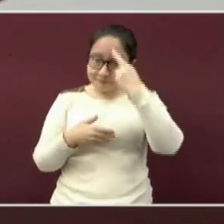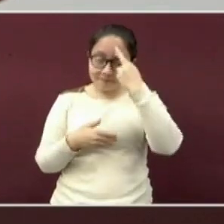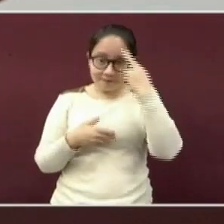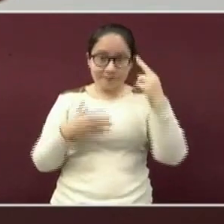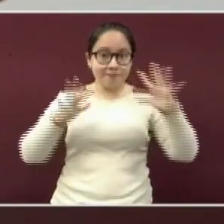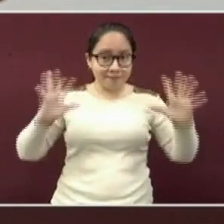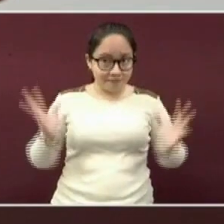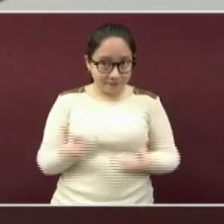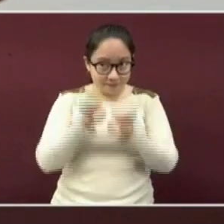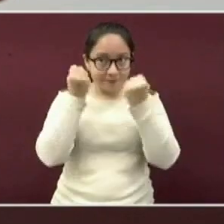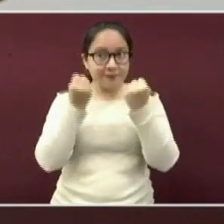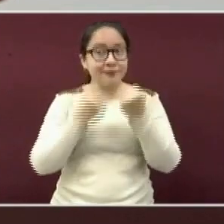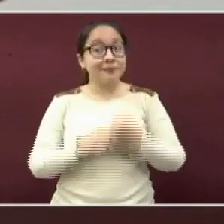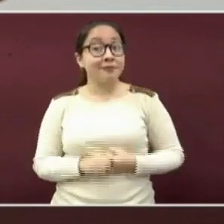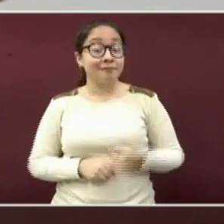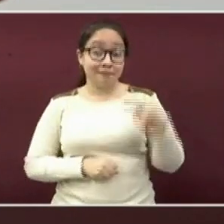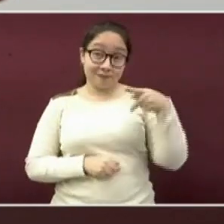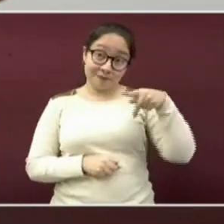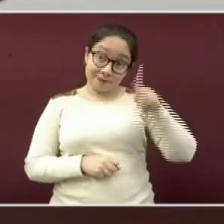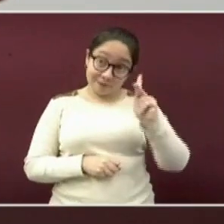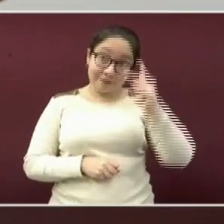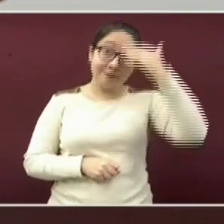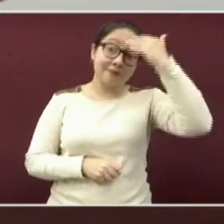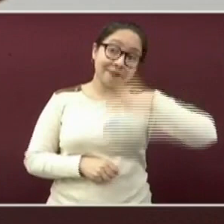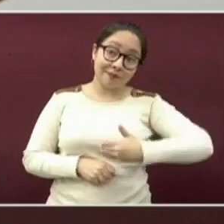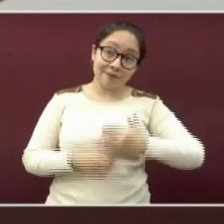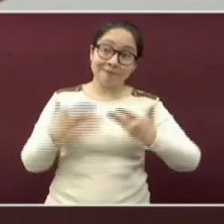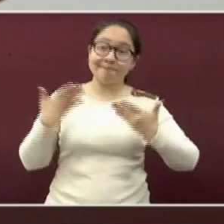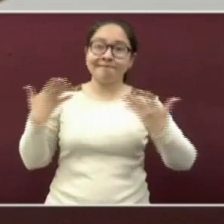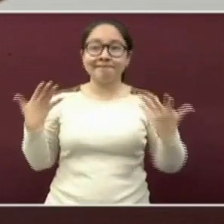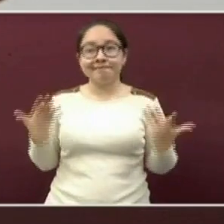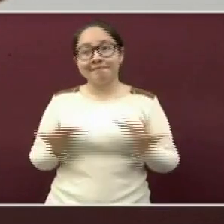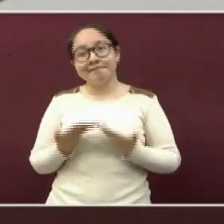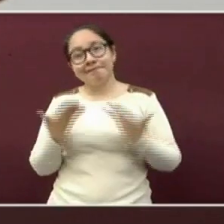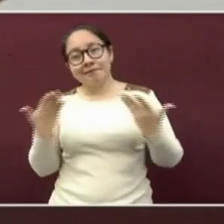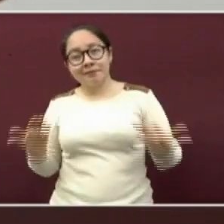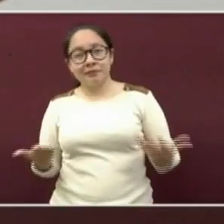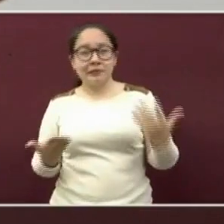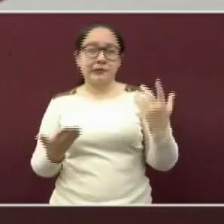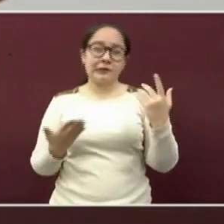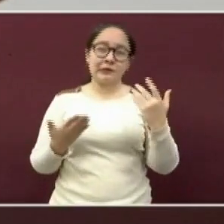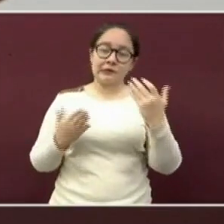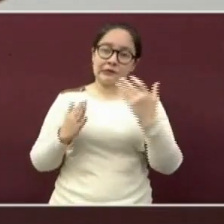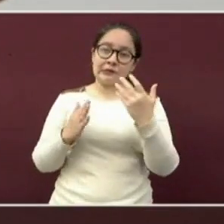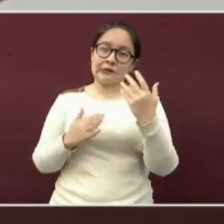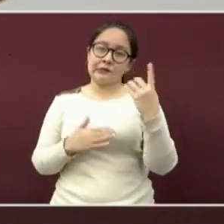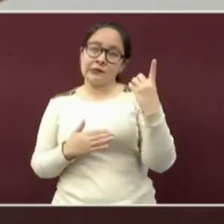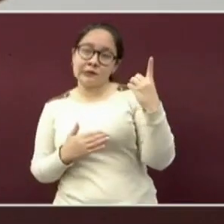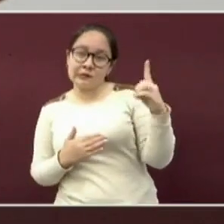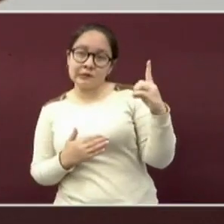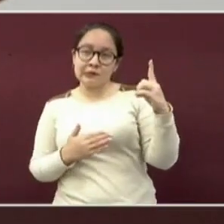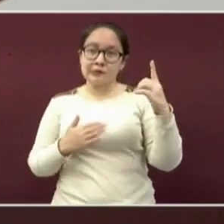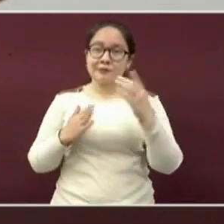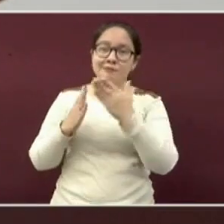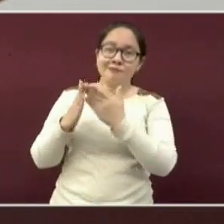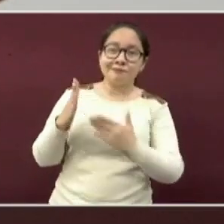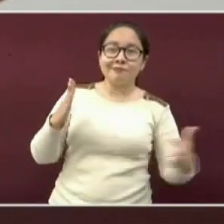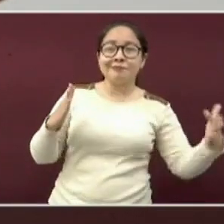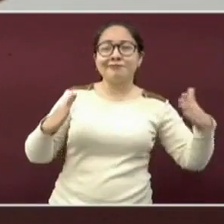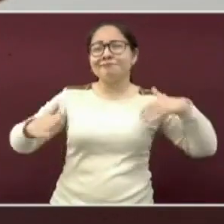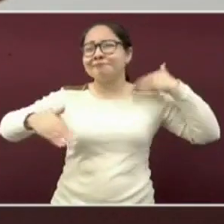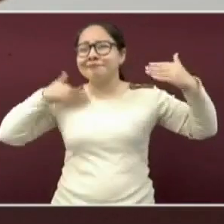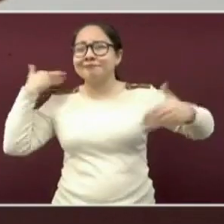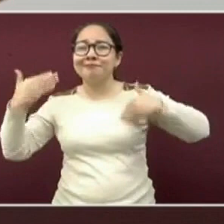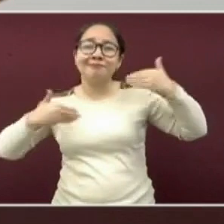Sin embargo, sabemos que en esta época del año afloran los sentimientos de alegría por las